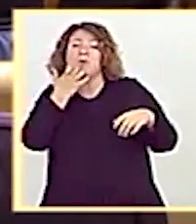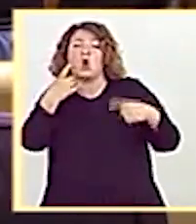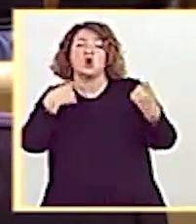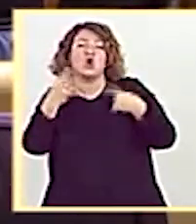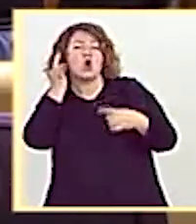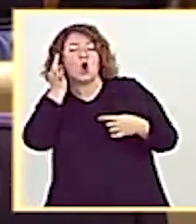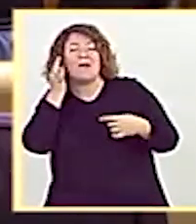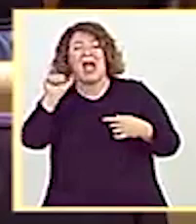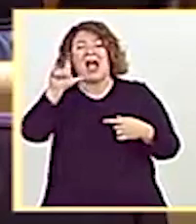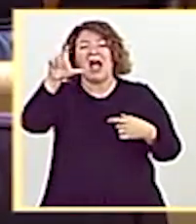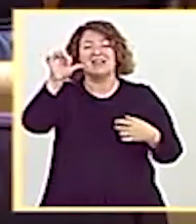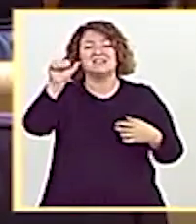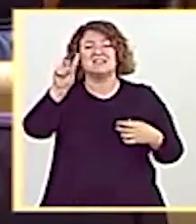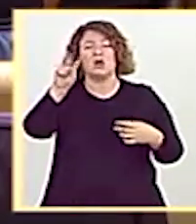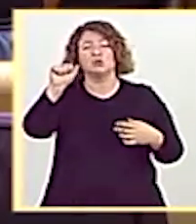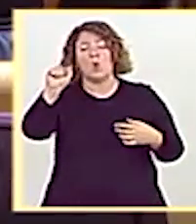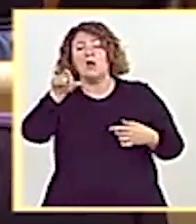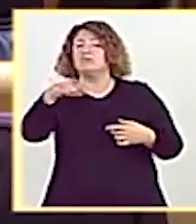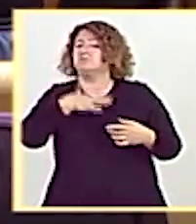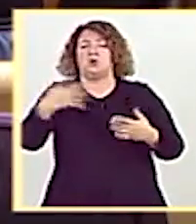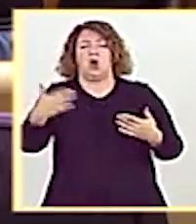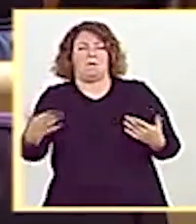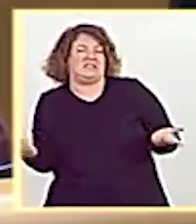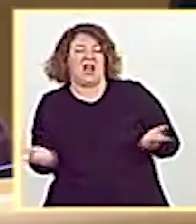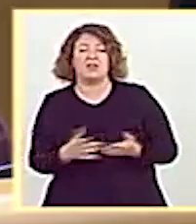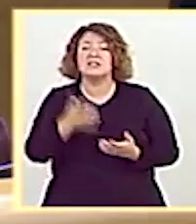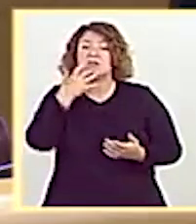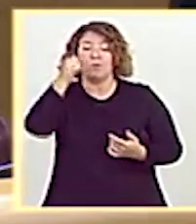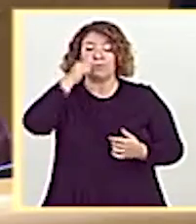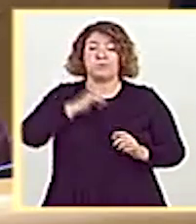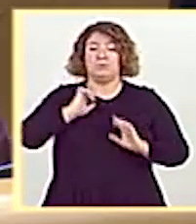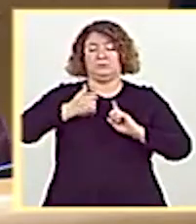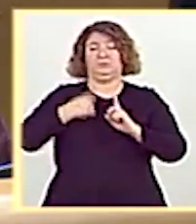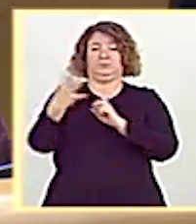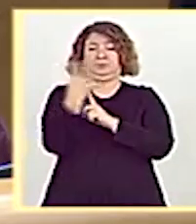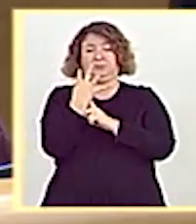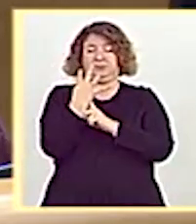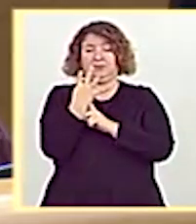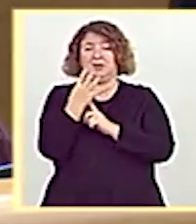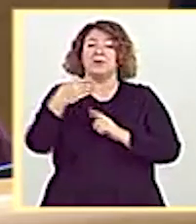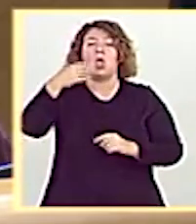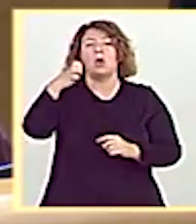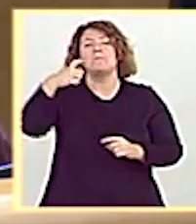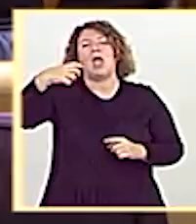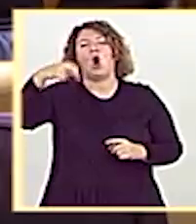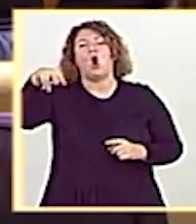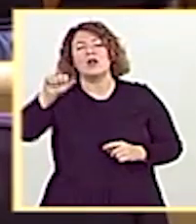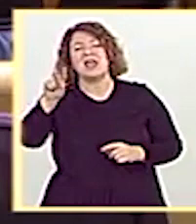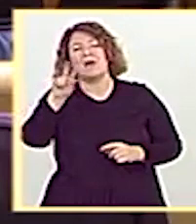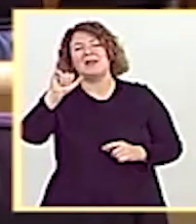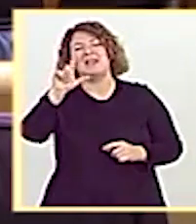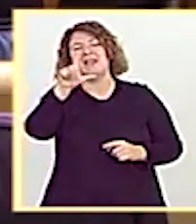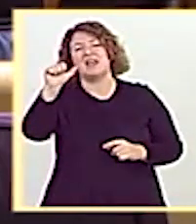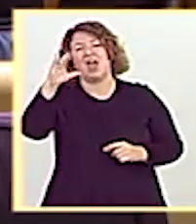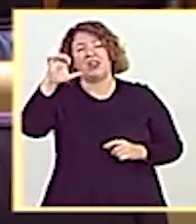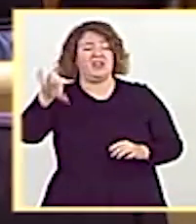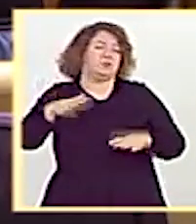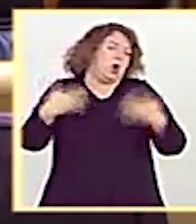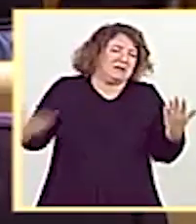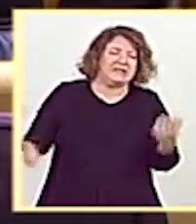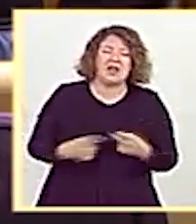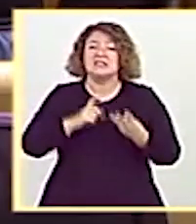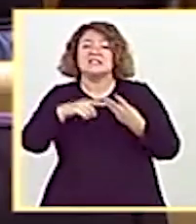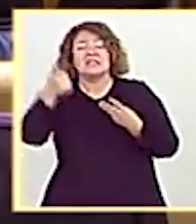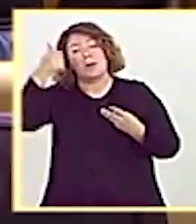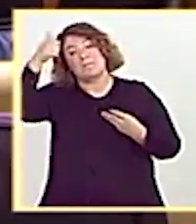pues no importa lo que te pase. Si te hacen un escrache estando embarazada de nueve meses, pero eres Begoña Villacís, entonces tampoco. Si eres una